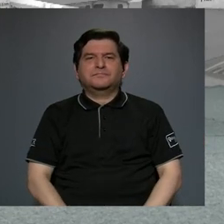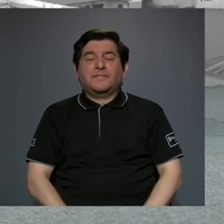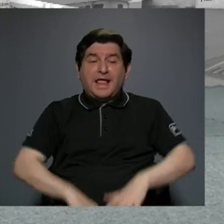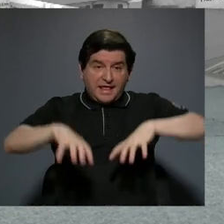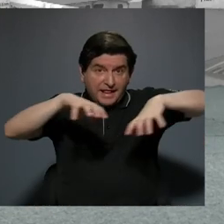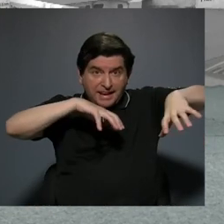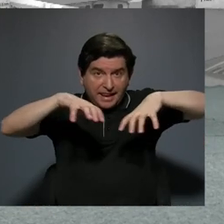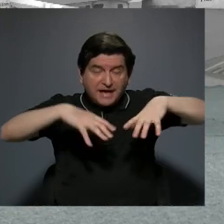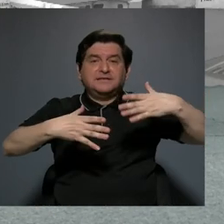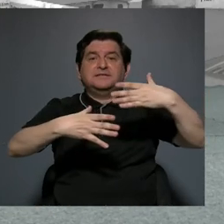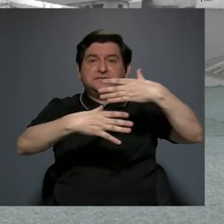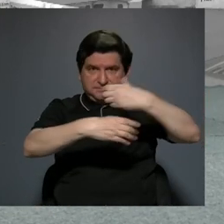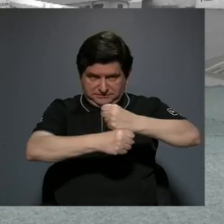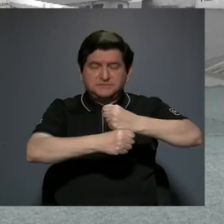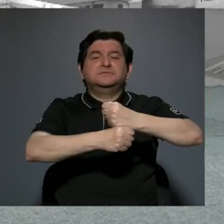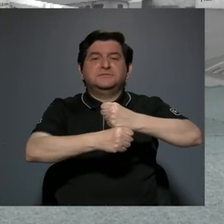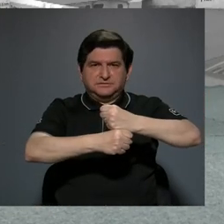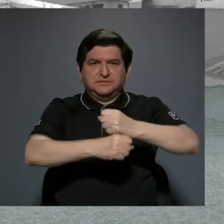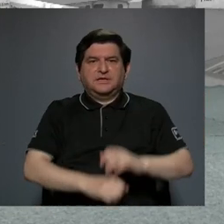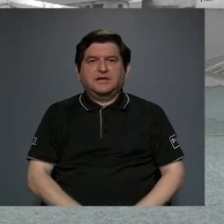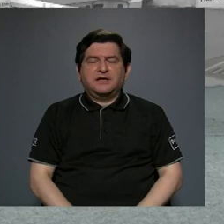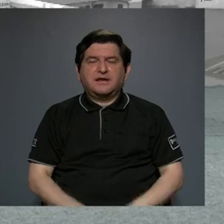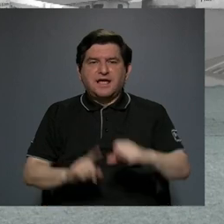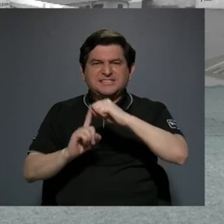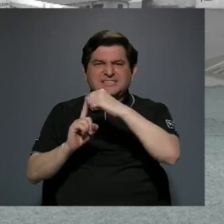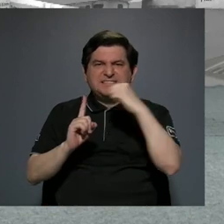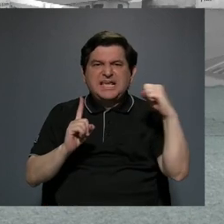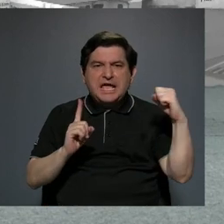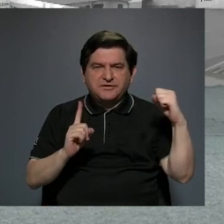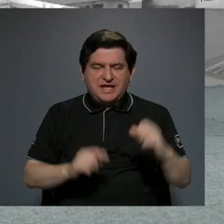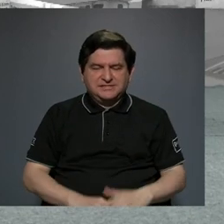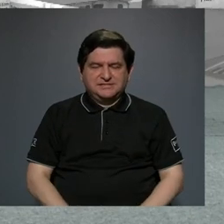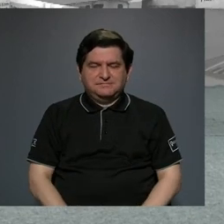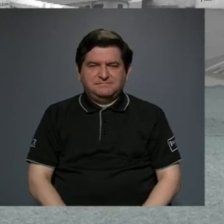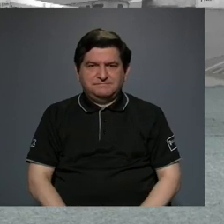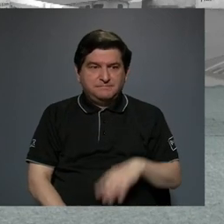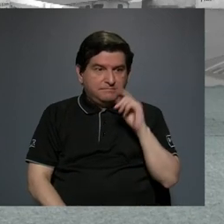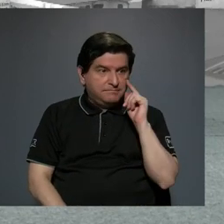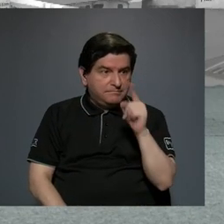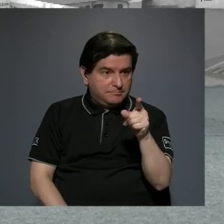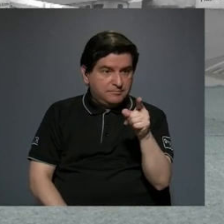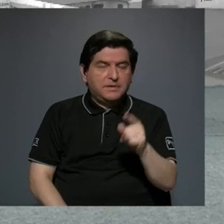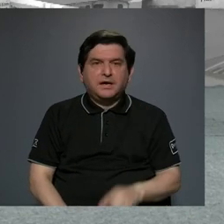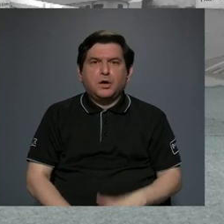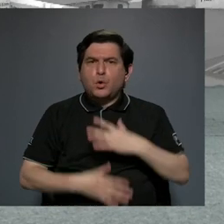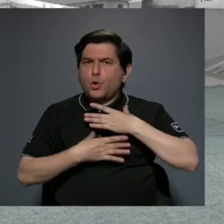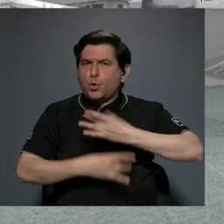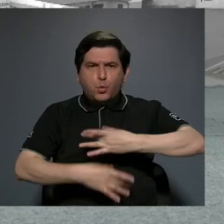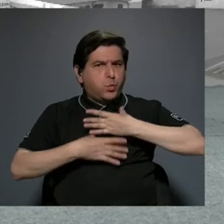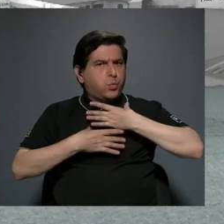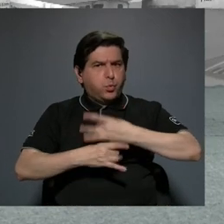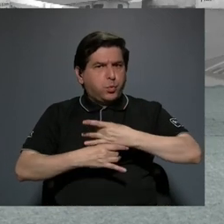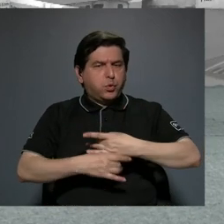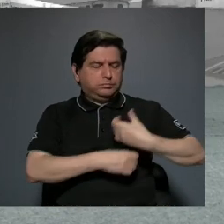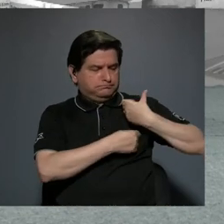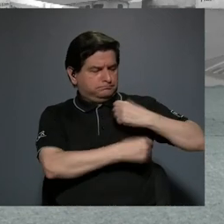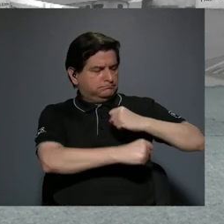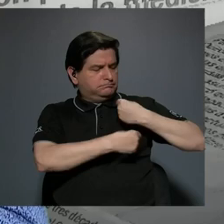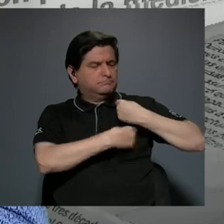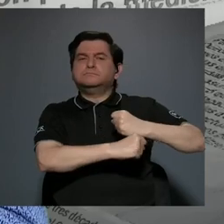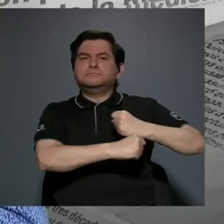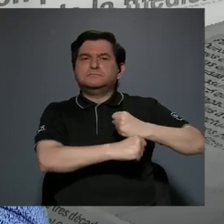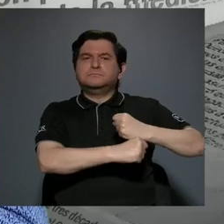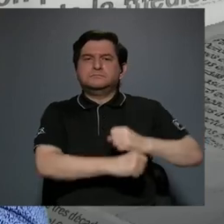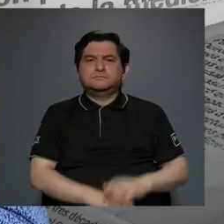evento se va a efectuar en Siquirres, en donde hay un gran interés por parte de la municipalidad,